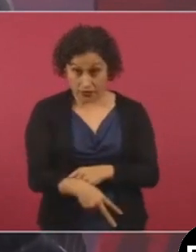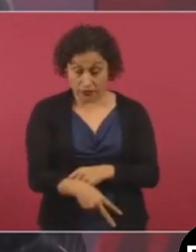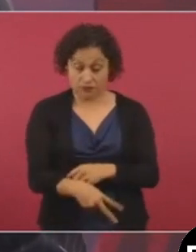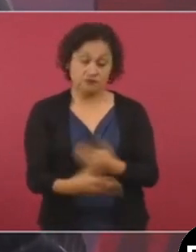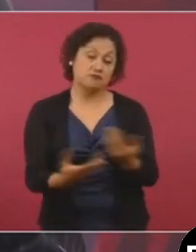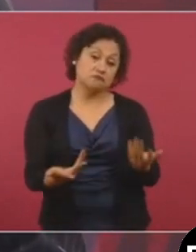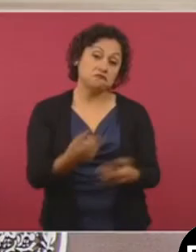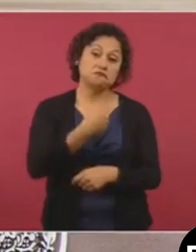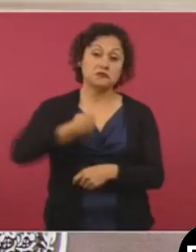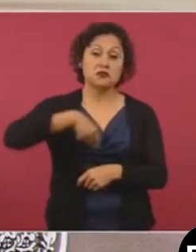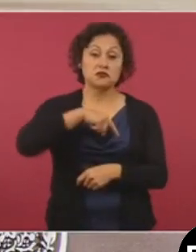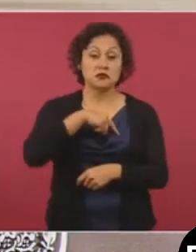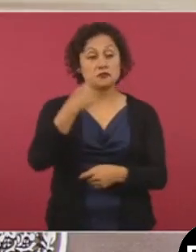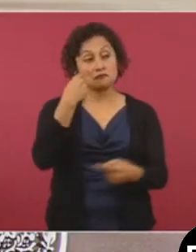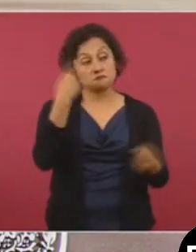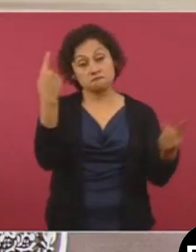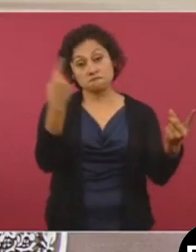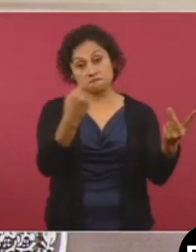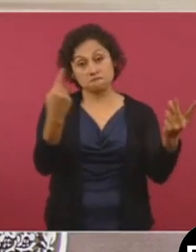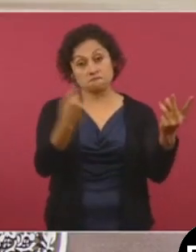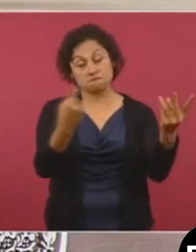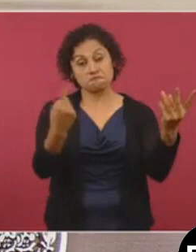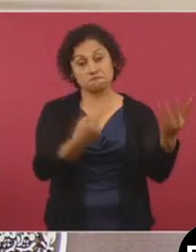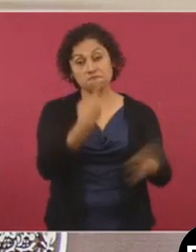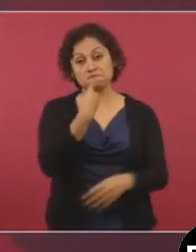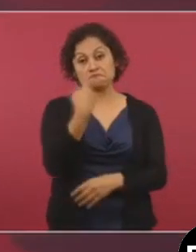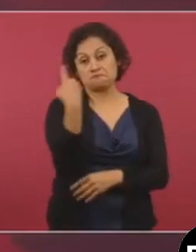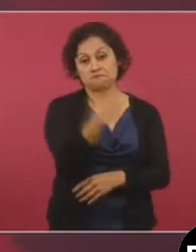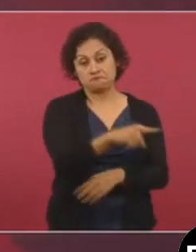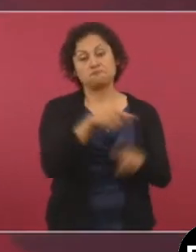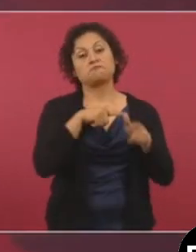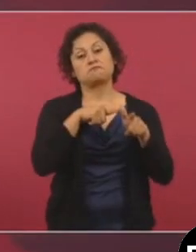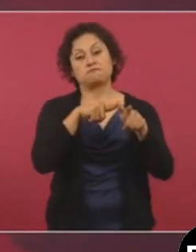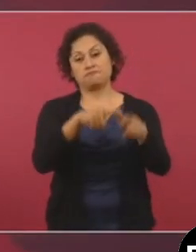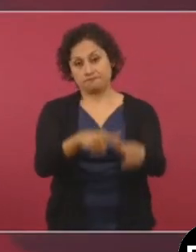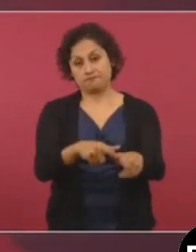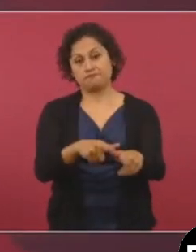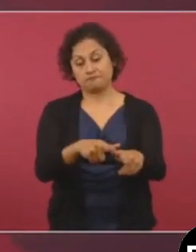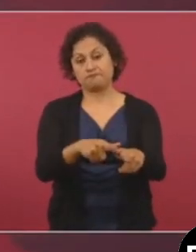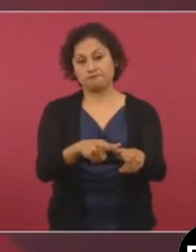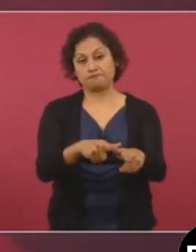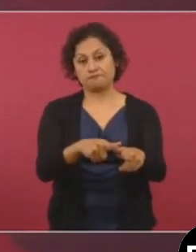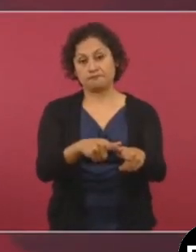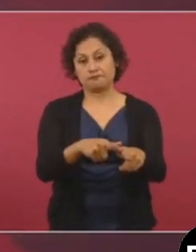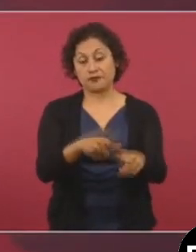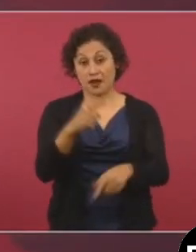y le vamos a pedir a nuestros paisanos